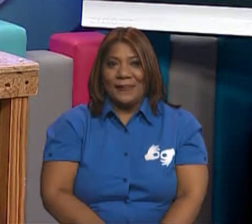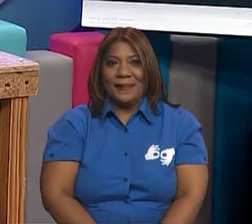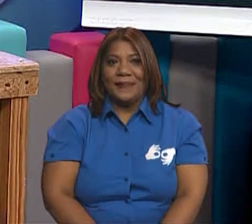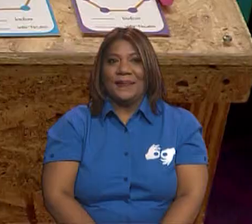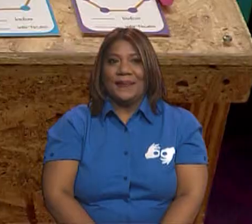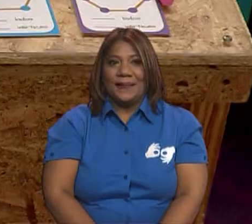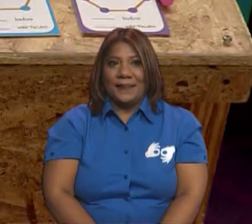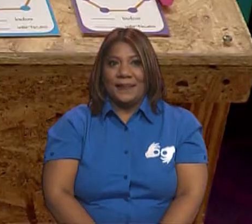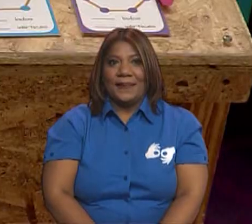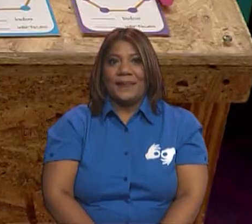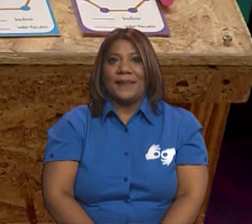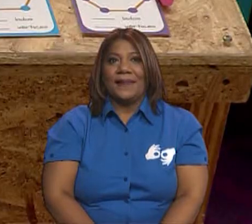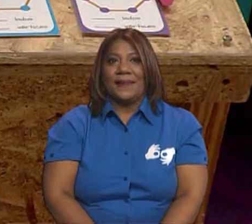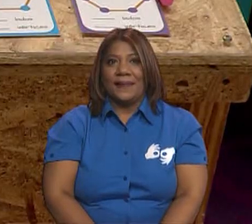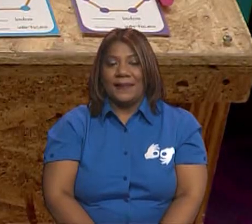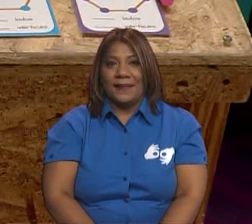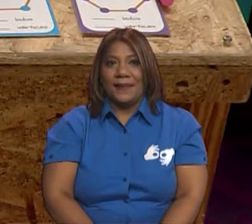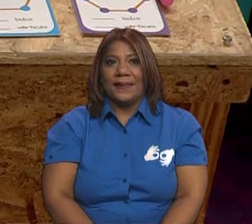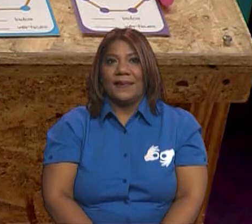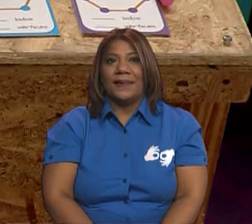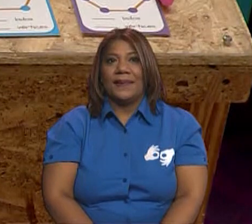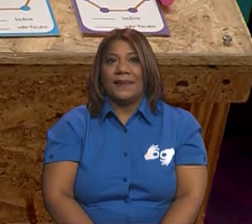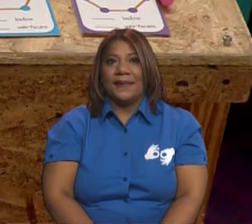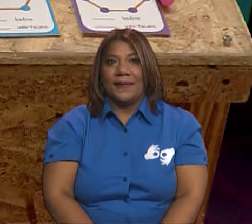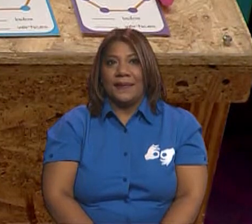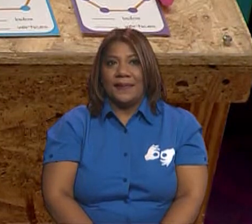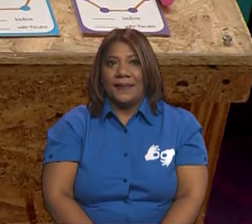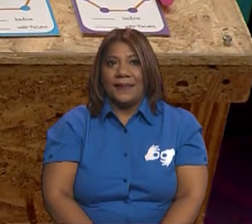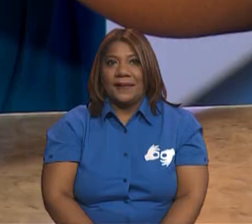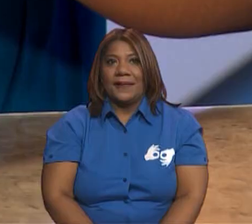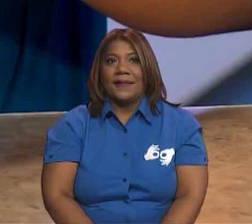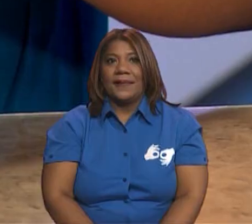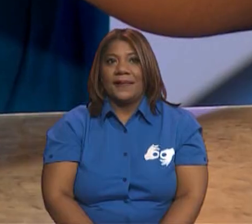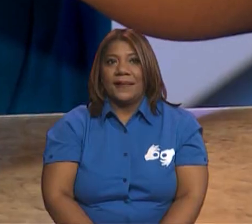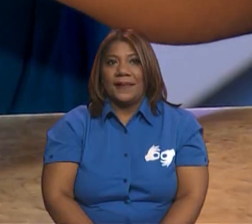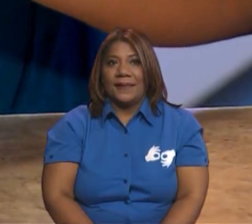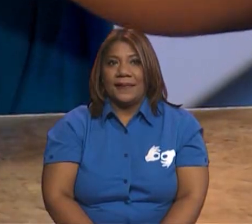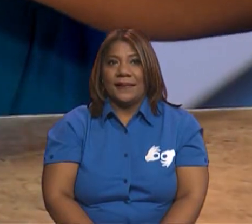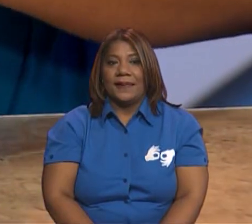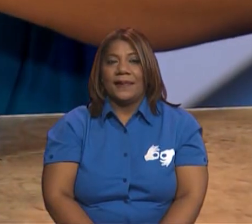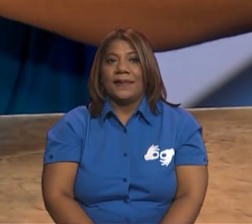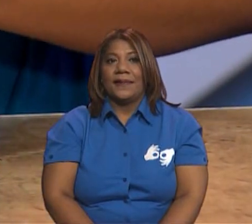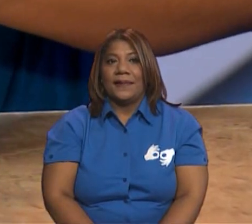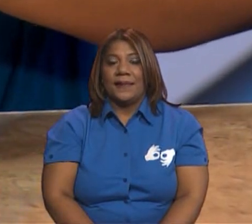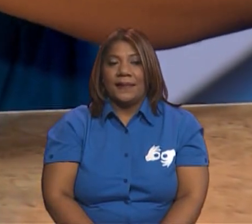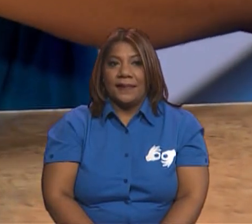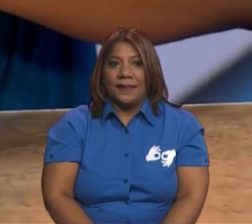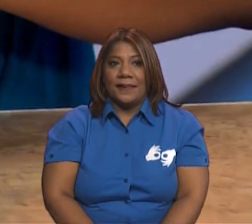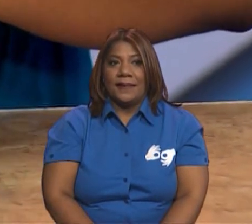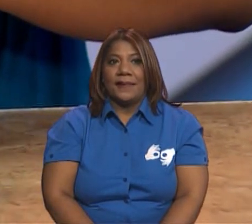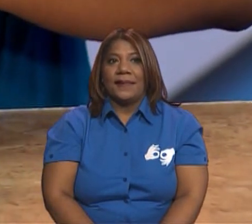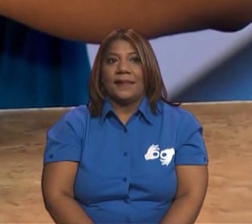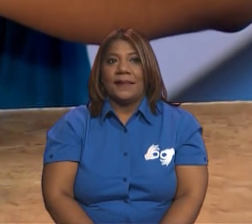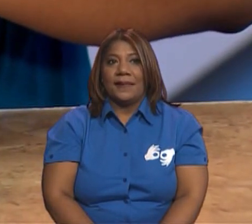voy a poner la masilla en los extremos. Muy bien.